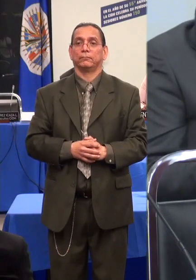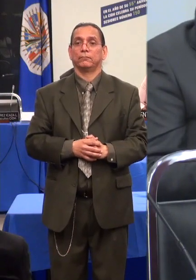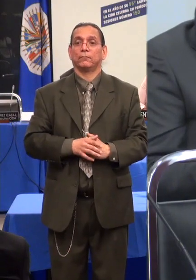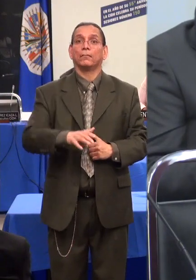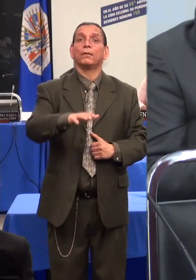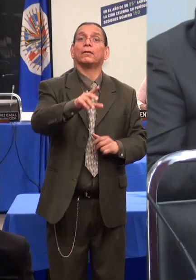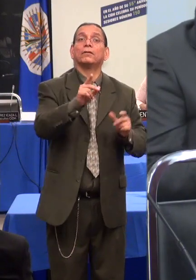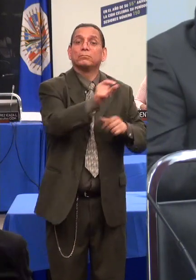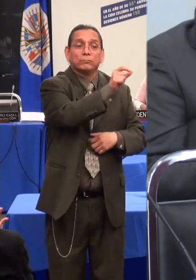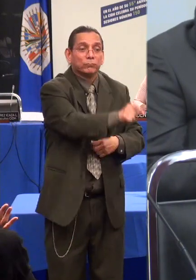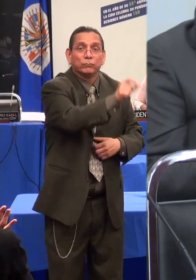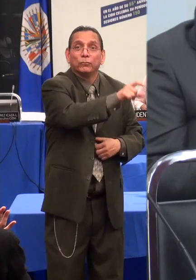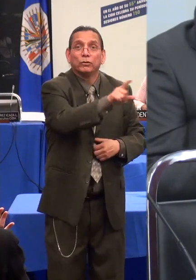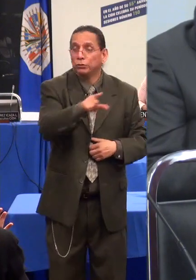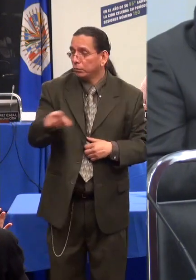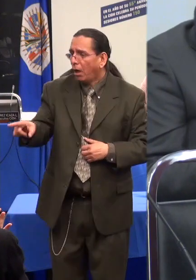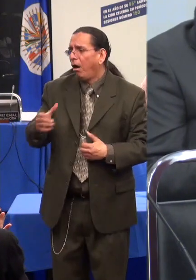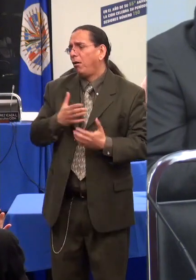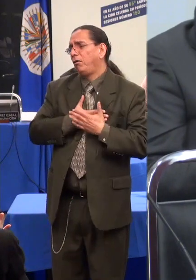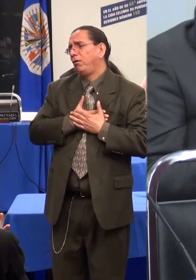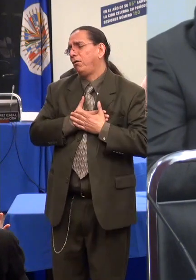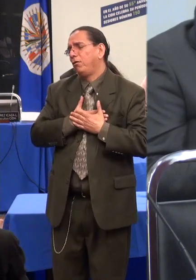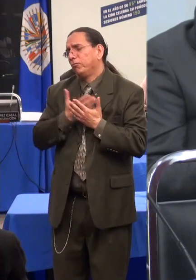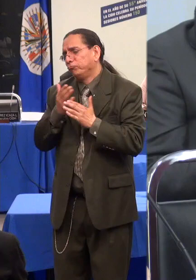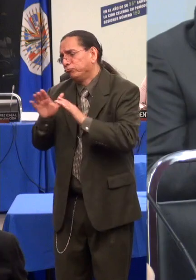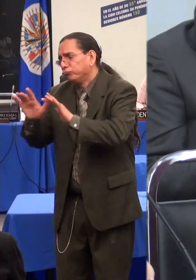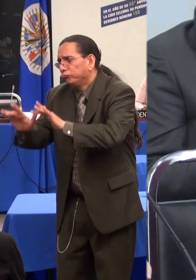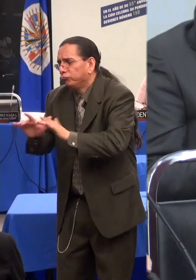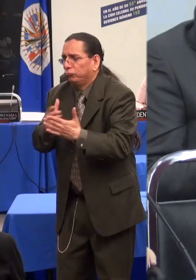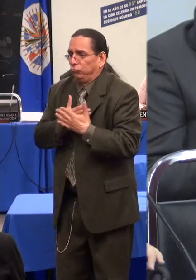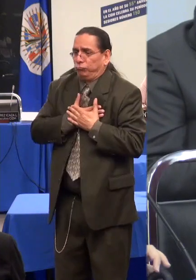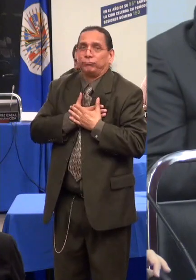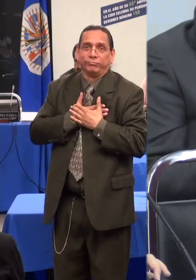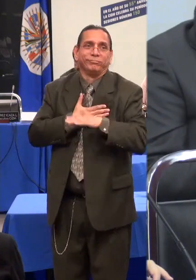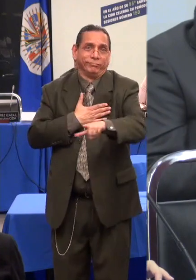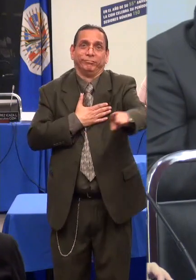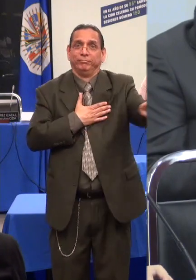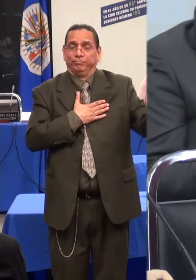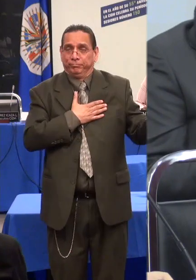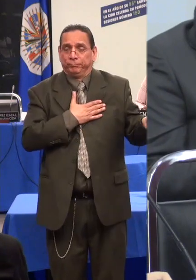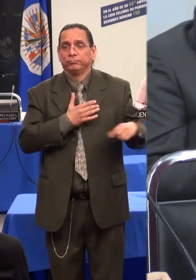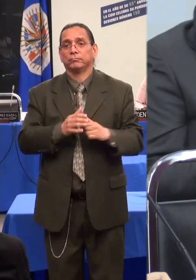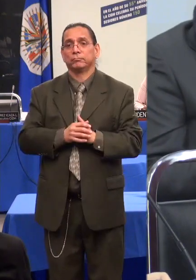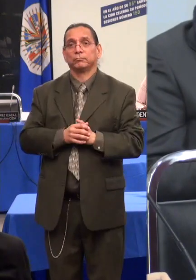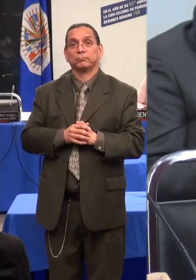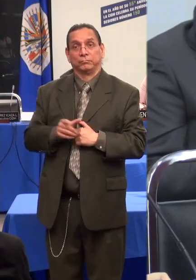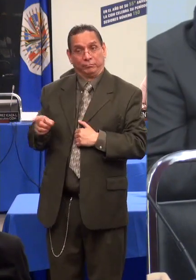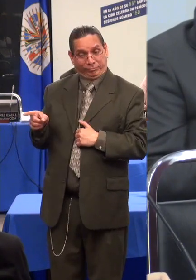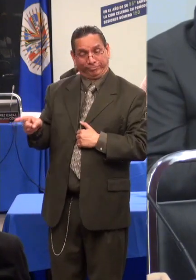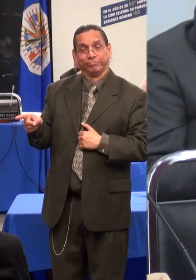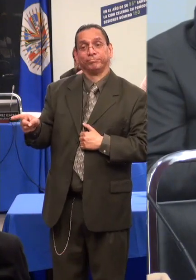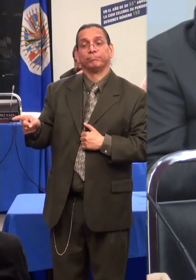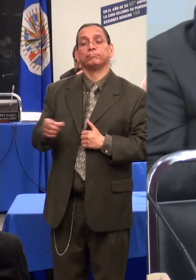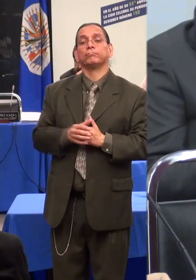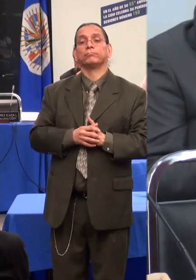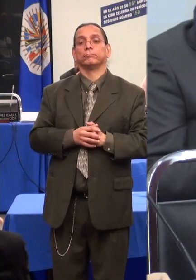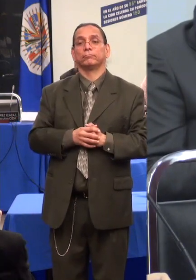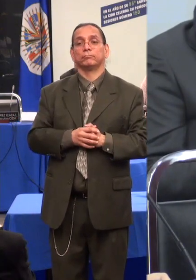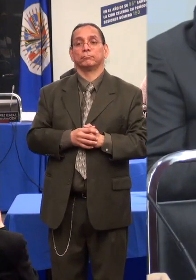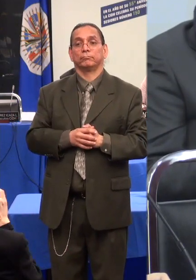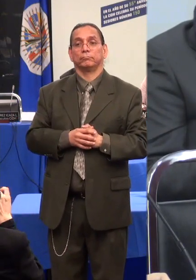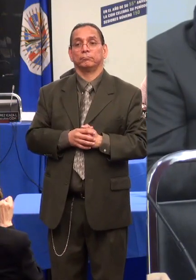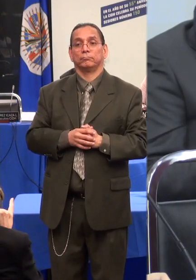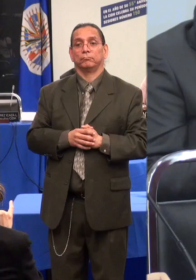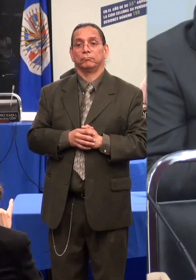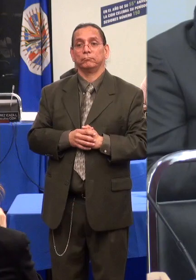sexuados deseables con proyectos de vida propios. Estos prejuicios y estereotipos informan necesariamente la respuesta